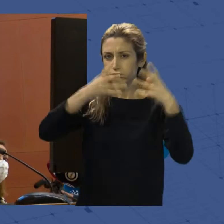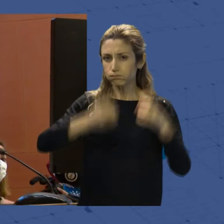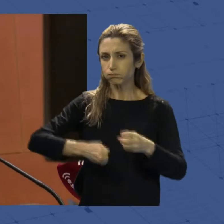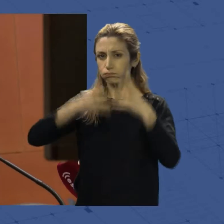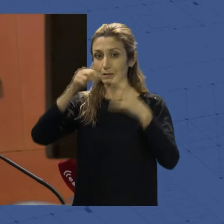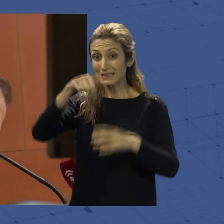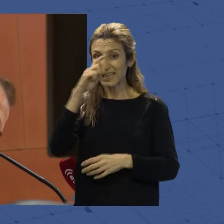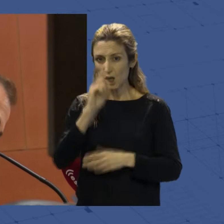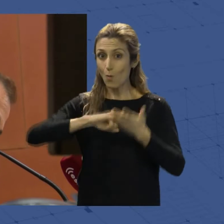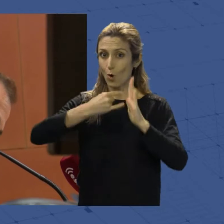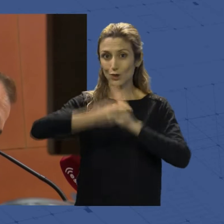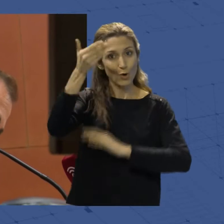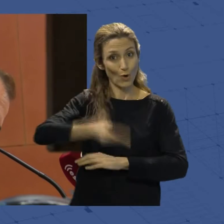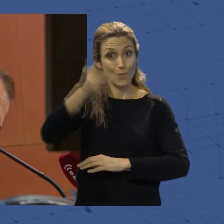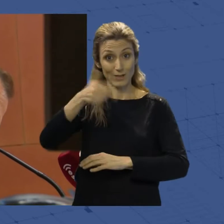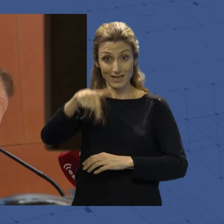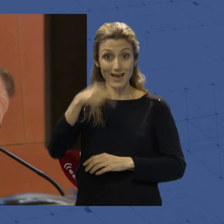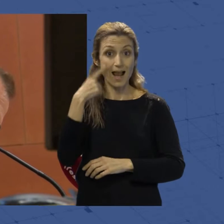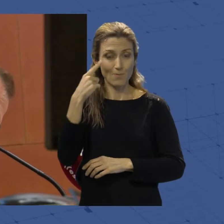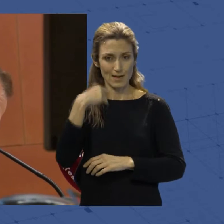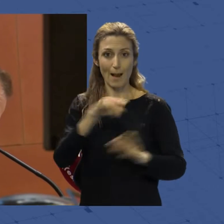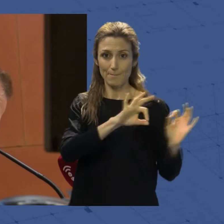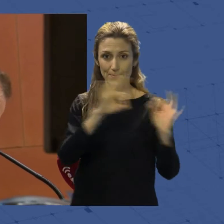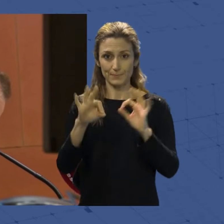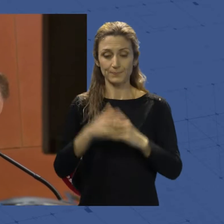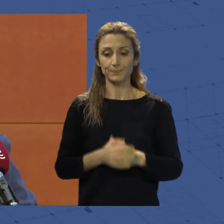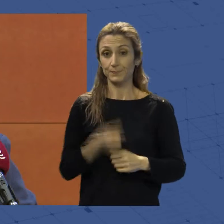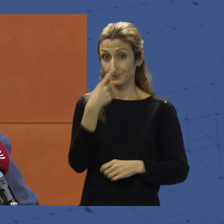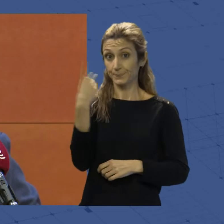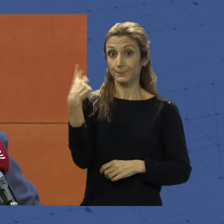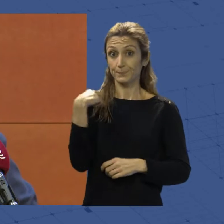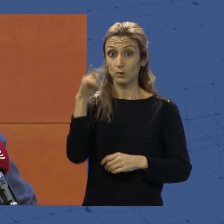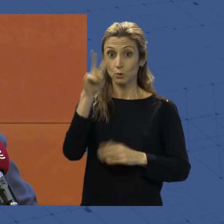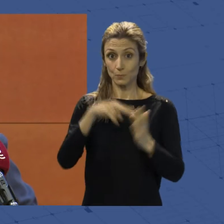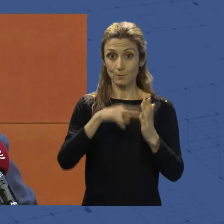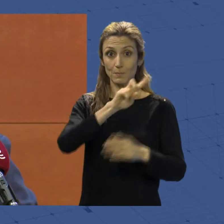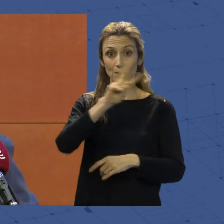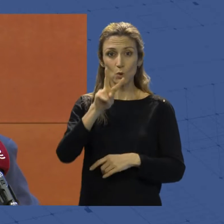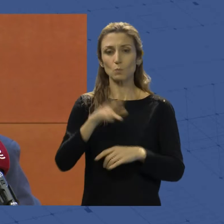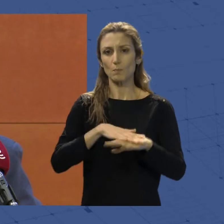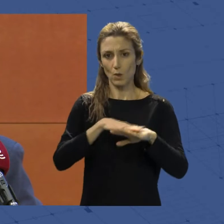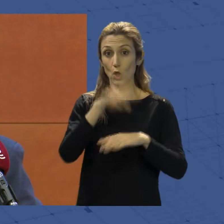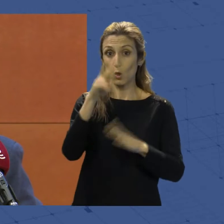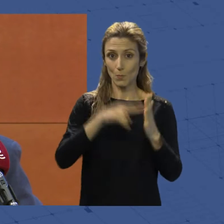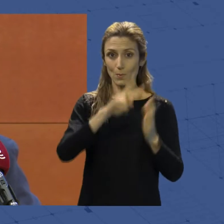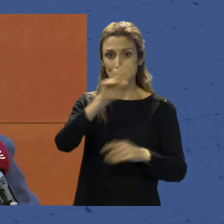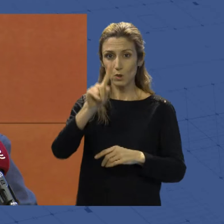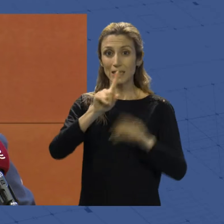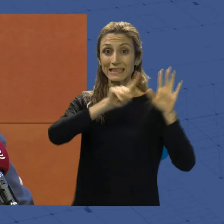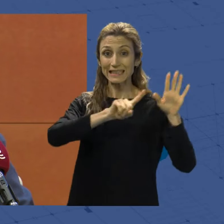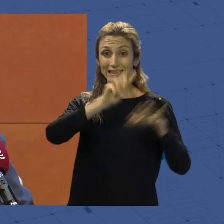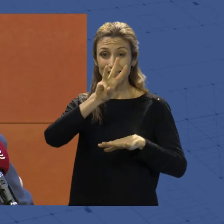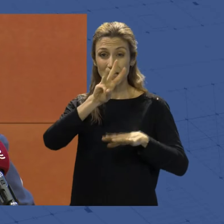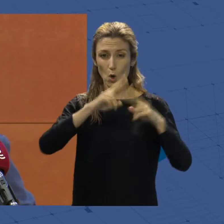importantes proyectos para Almería sobre la mesa. El pasado año 2021 se han finalizado 63 obras por un